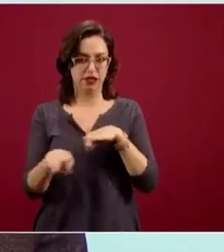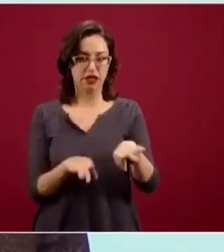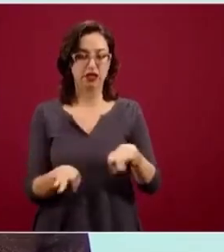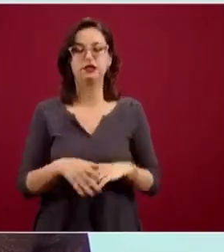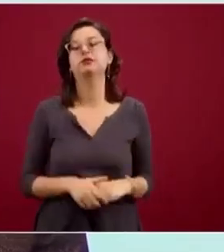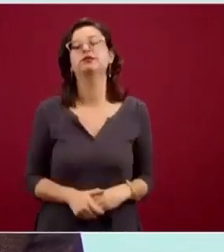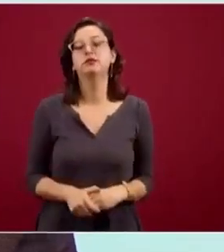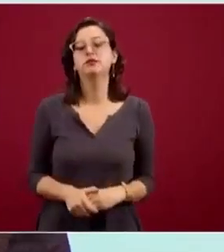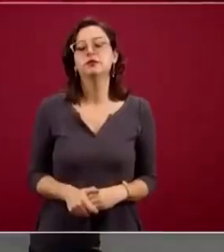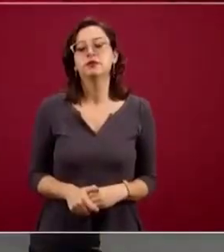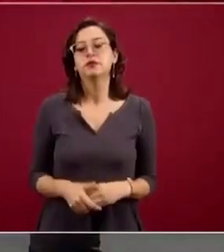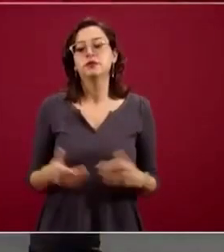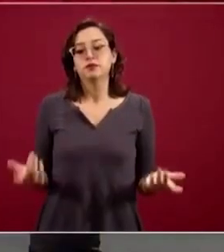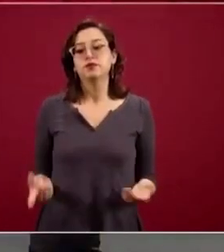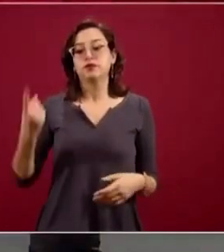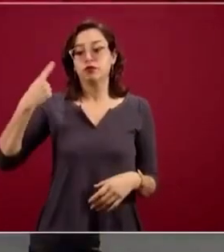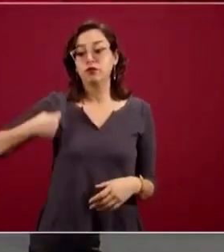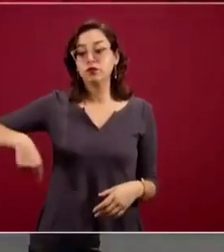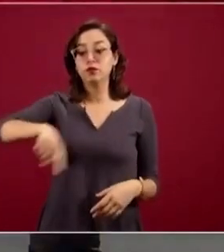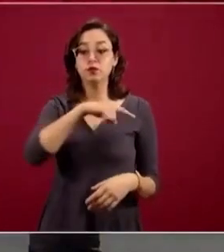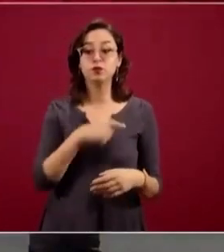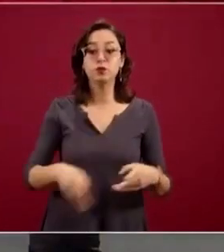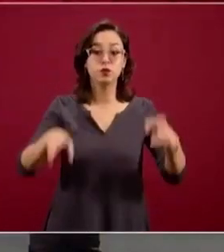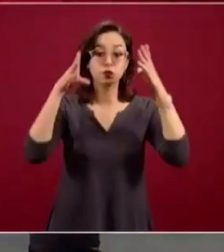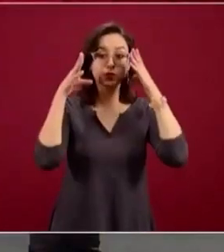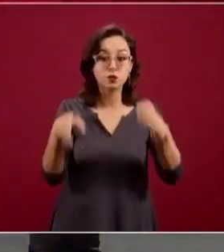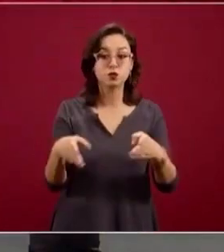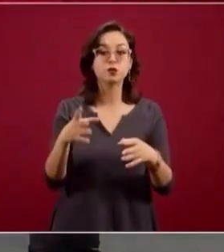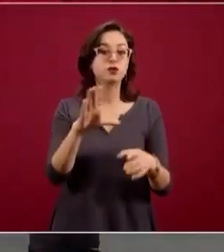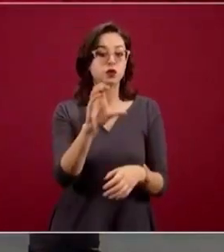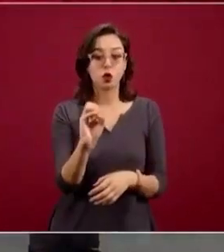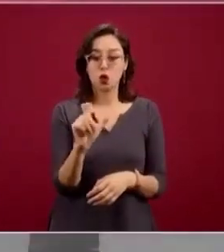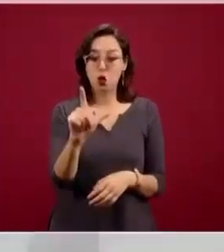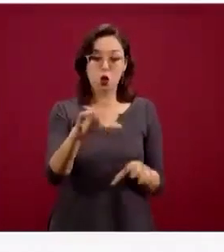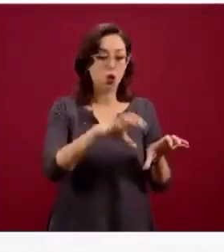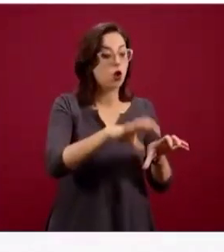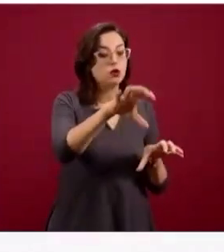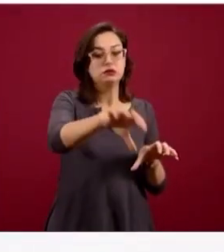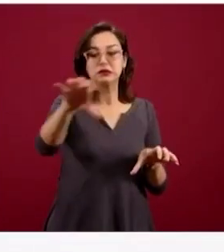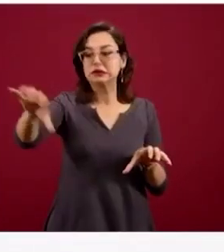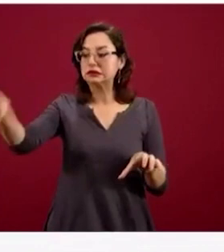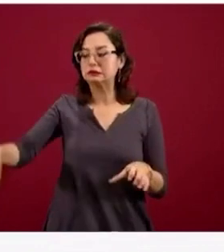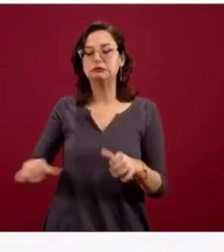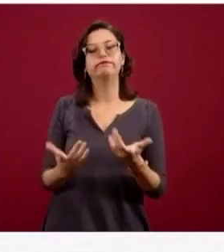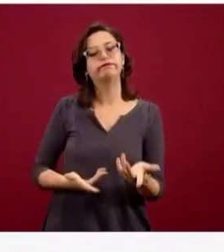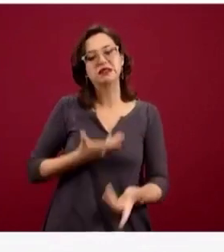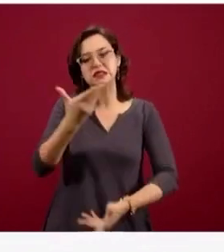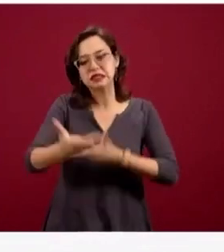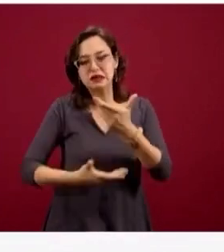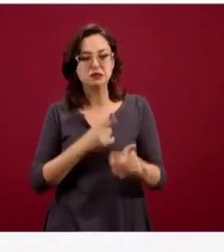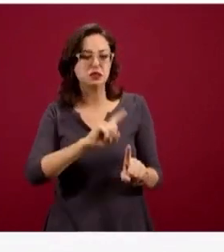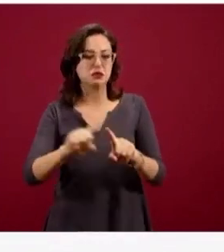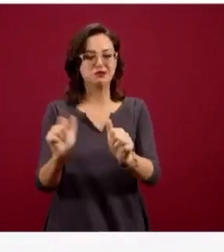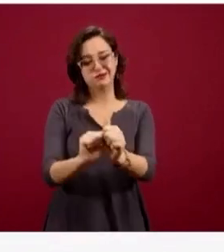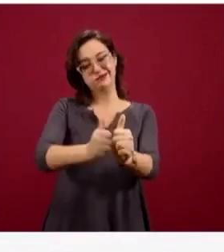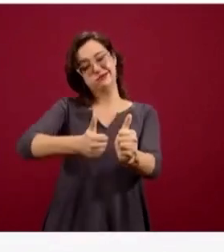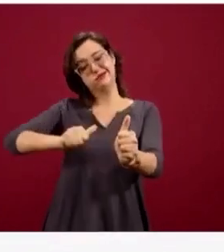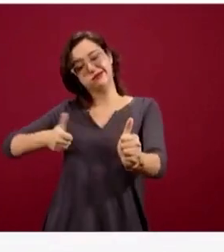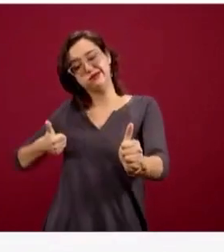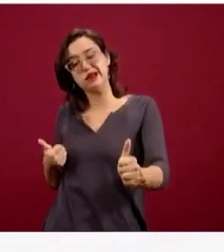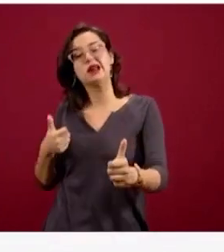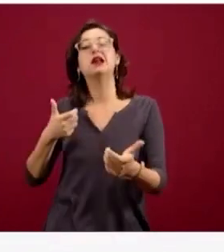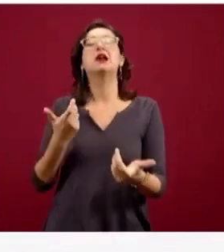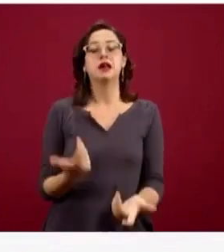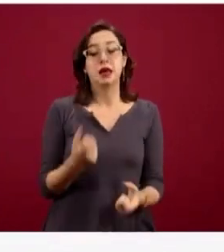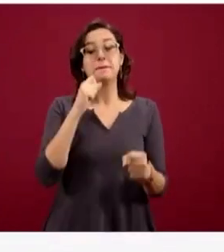en atender las colonias con mayor rezago en servicios y también, desafortunadamente, las colonias en algunas